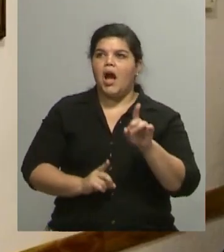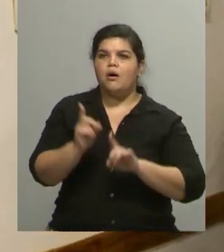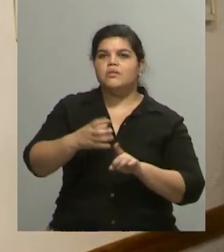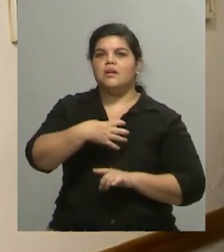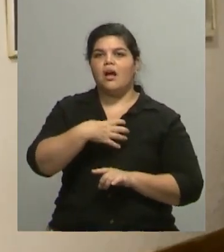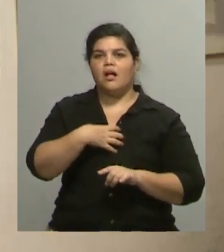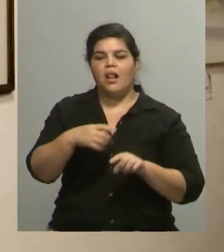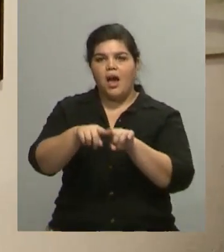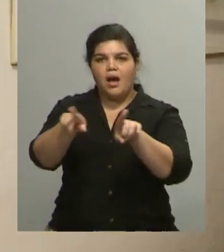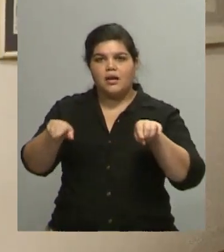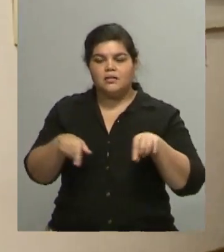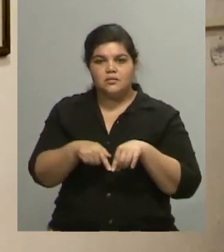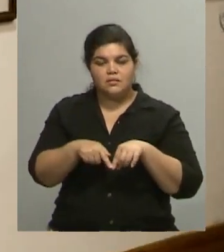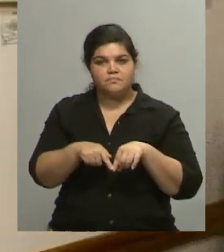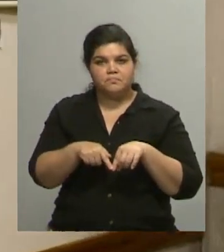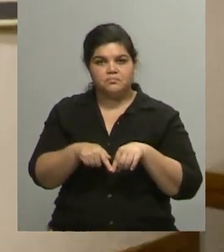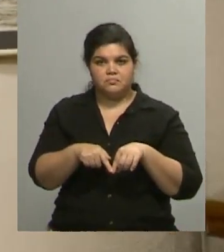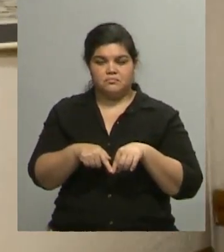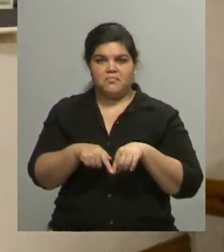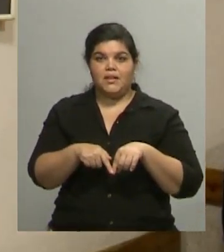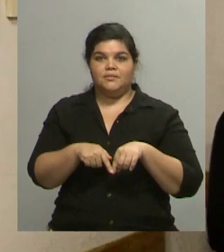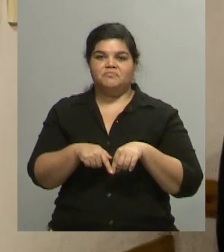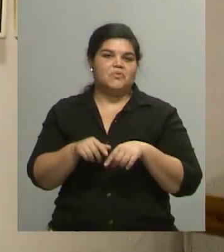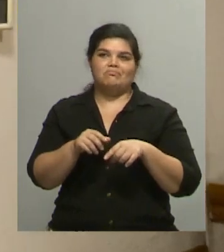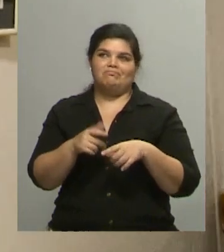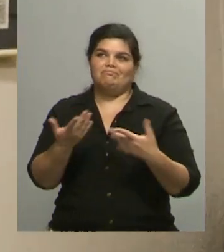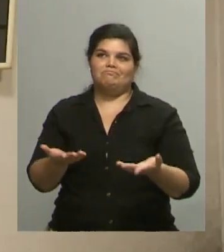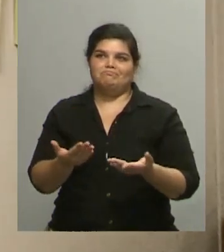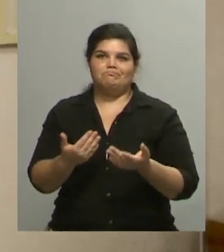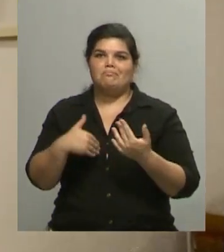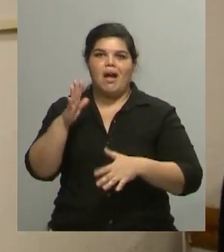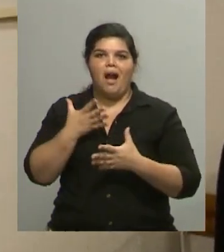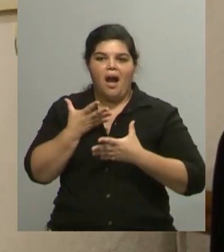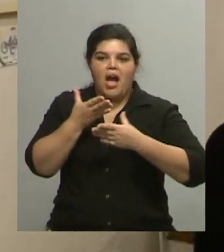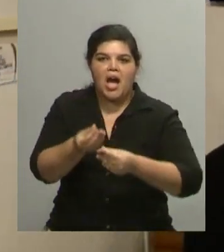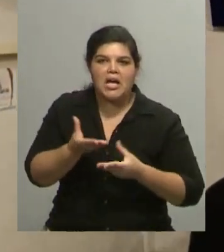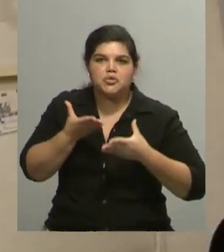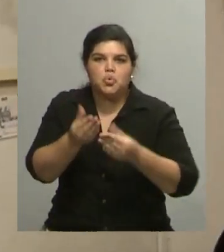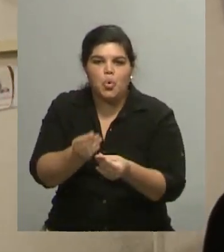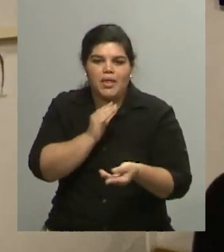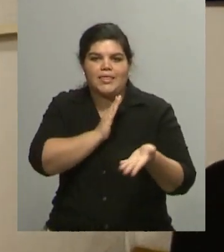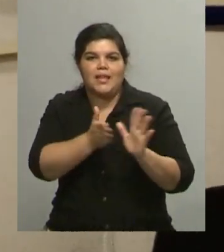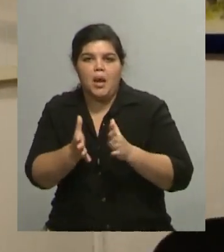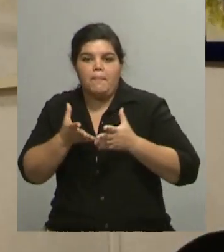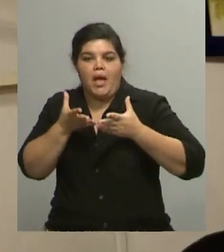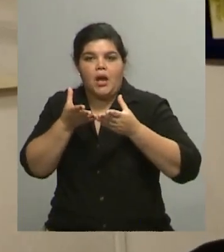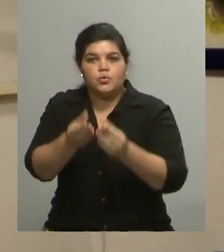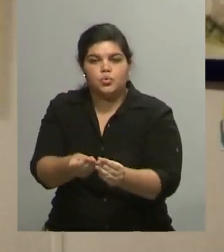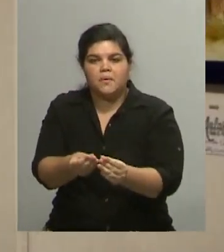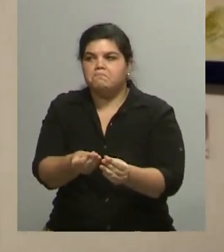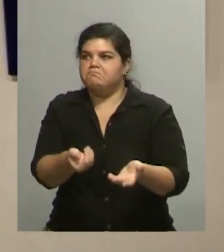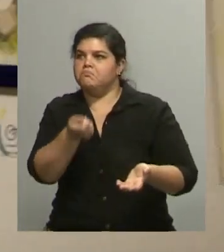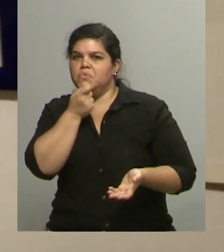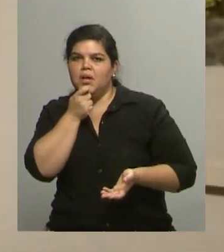de apoyo emocional. De la ayuda, sí, de la ayuda. Sí, porque imagínate, te pasaba algo